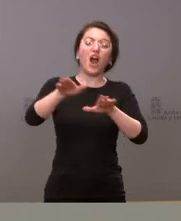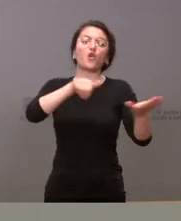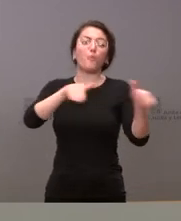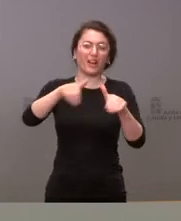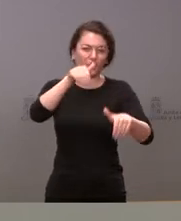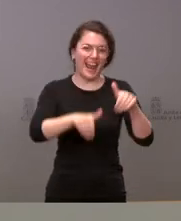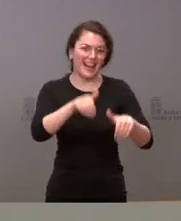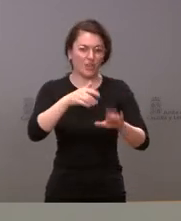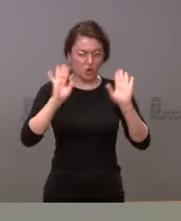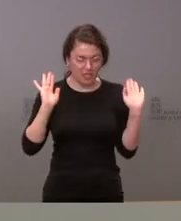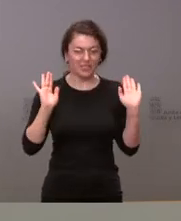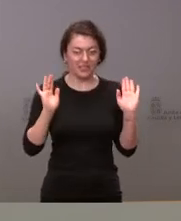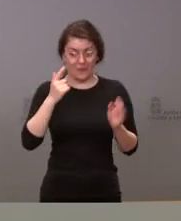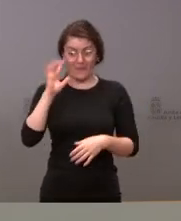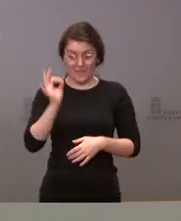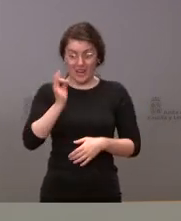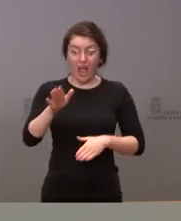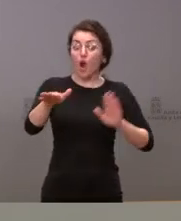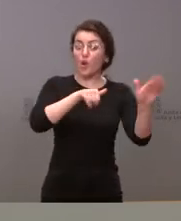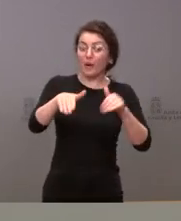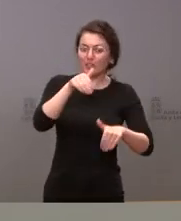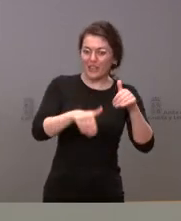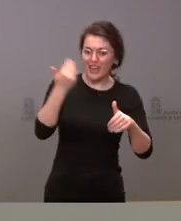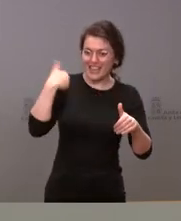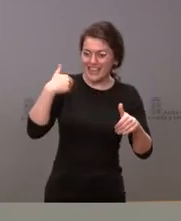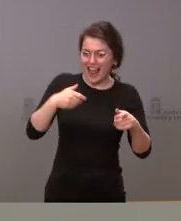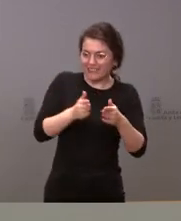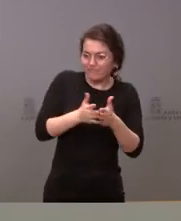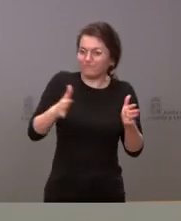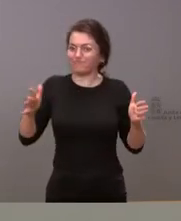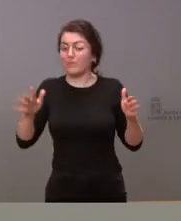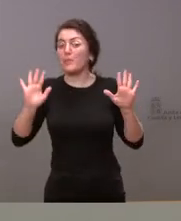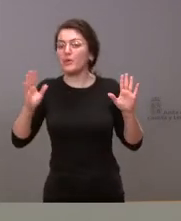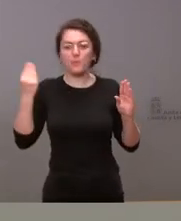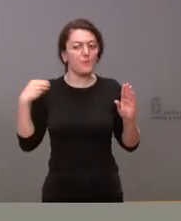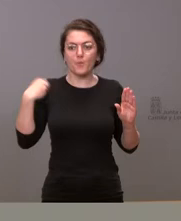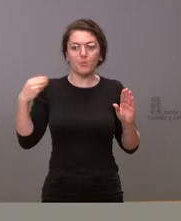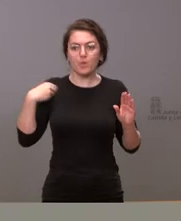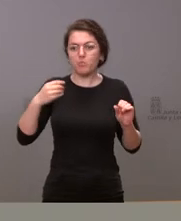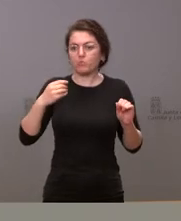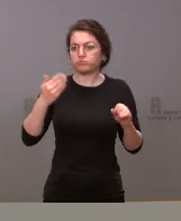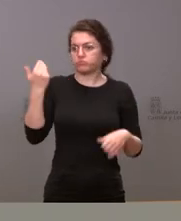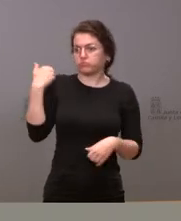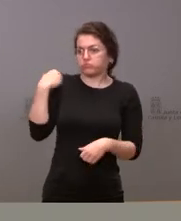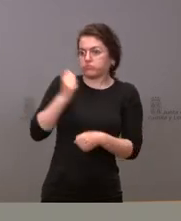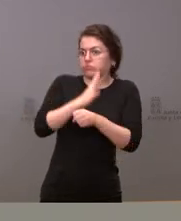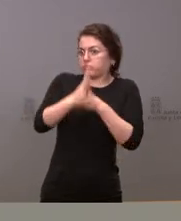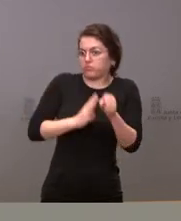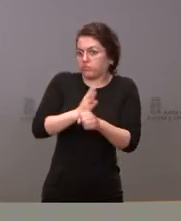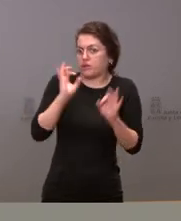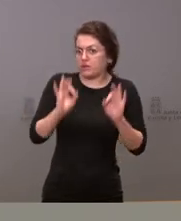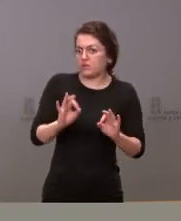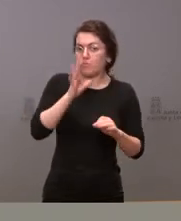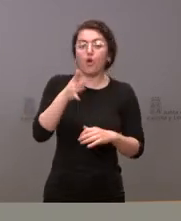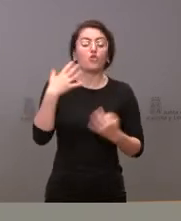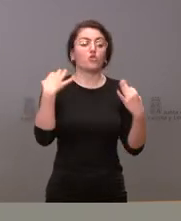Es verdad que desde que se convocaron las elecciones ha pasado un plazo pero también lo ha pasado en otras legislaturas donde normalmente eran el mes de